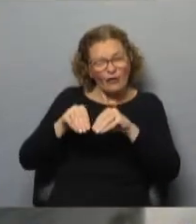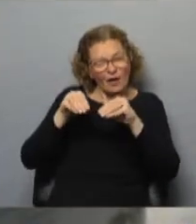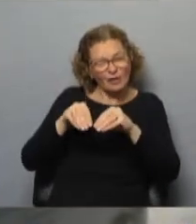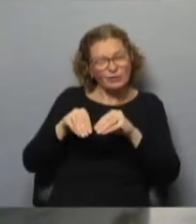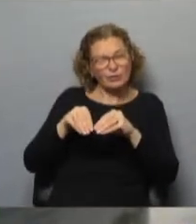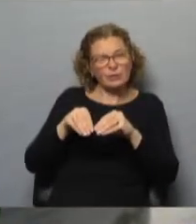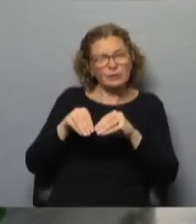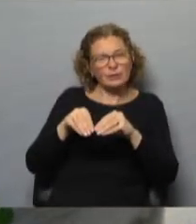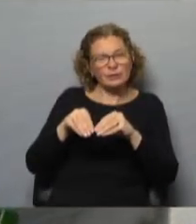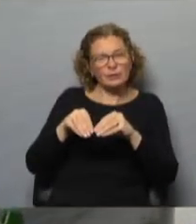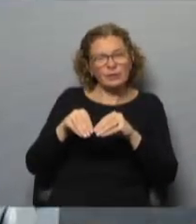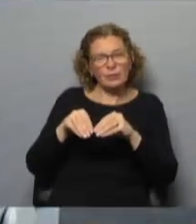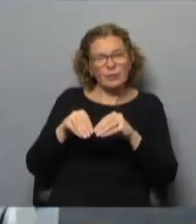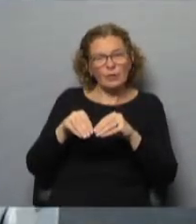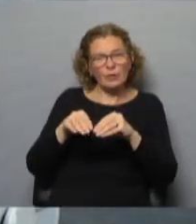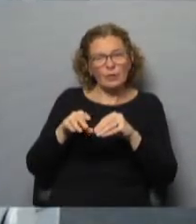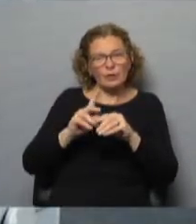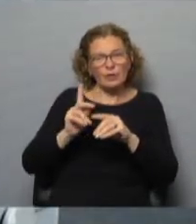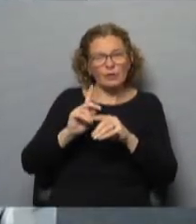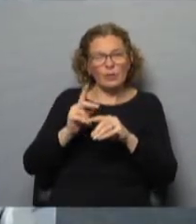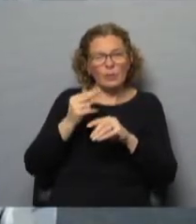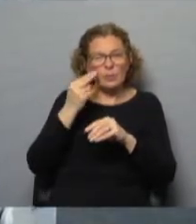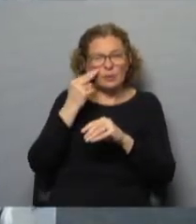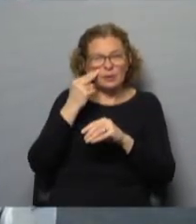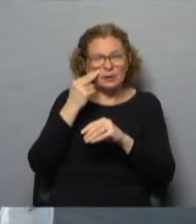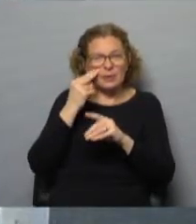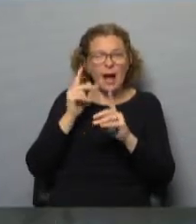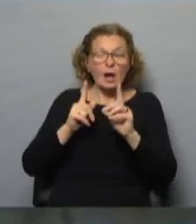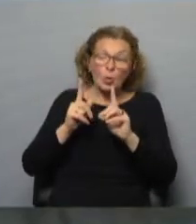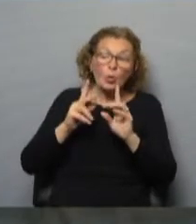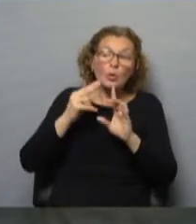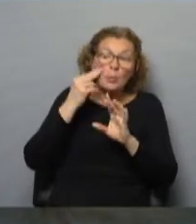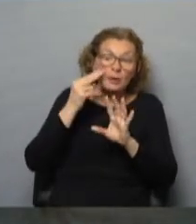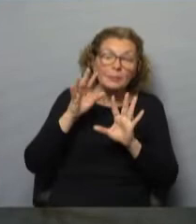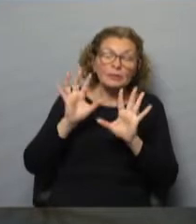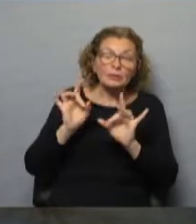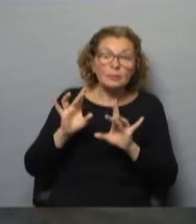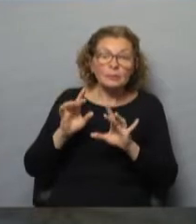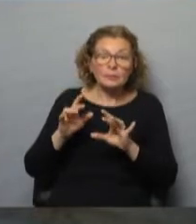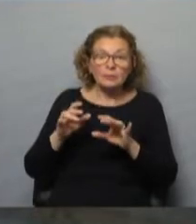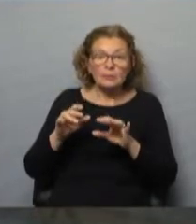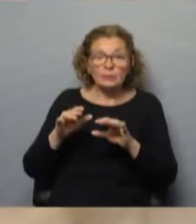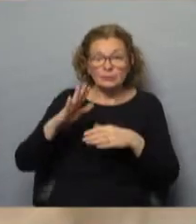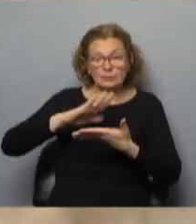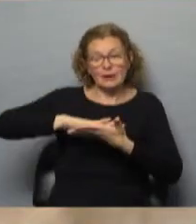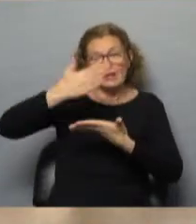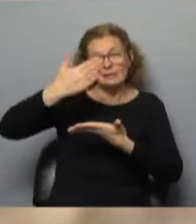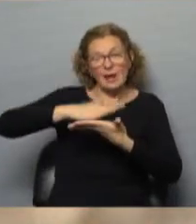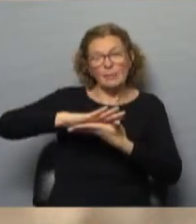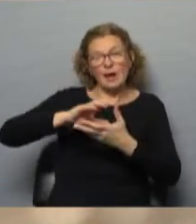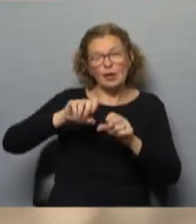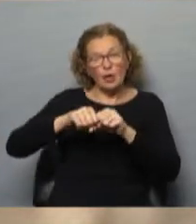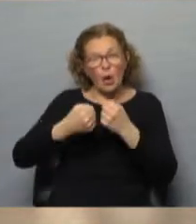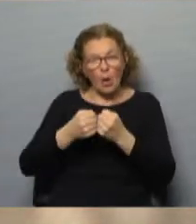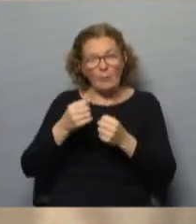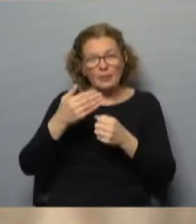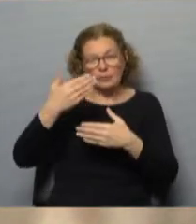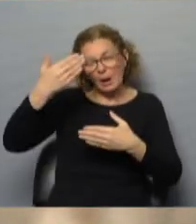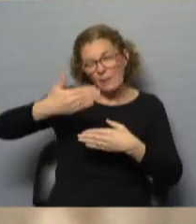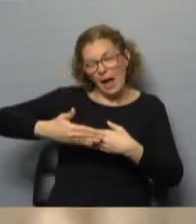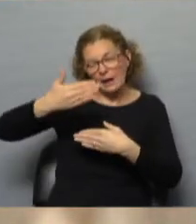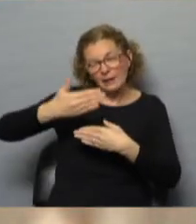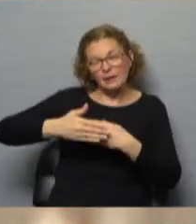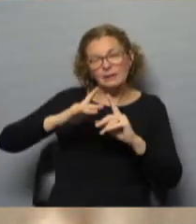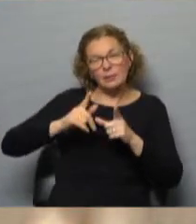no han perdido su funcionalidad pero que tienen algún problema. Por ejemplo, una tapa que se rompe o alguna de las paredes también.